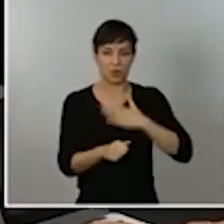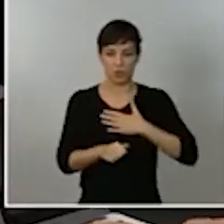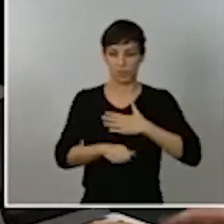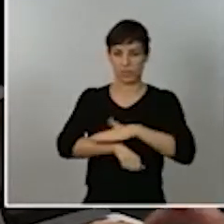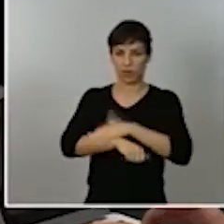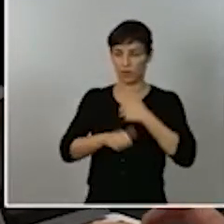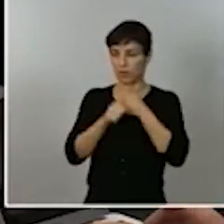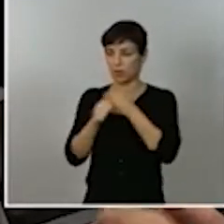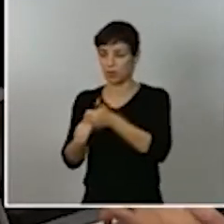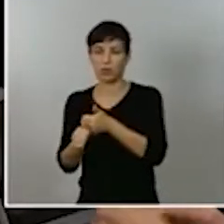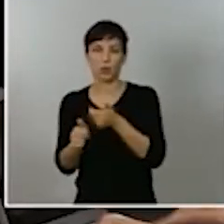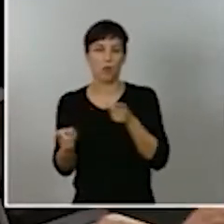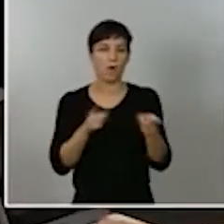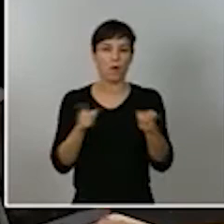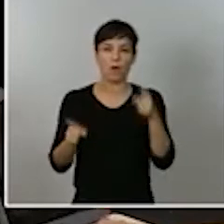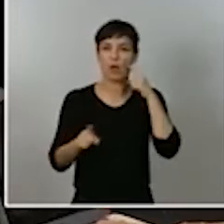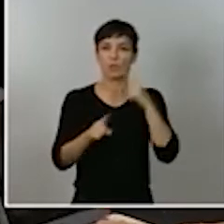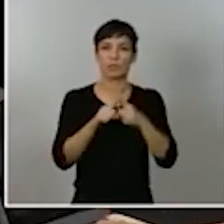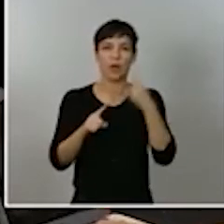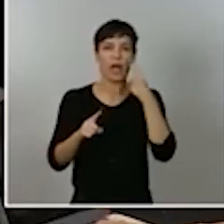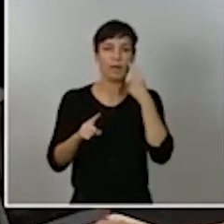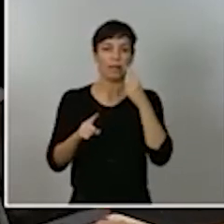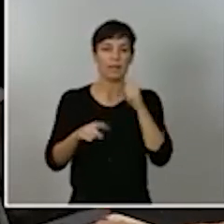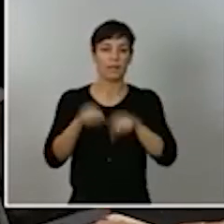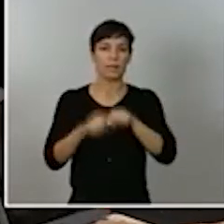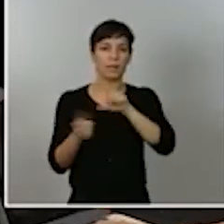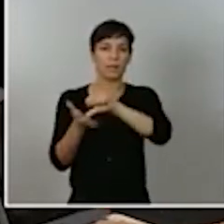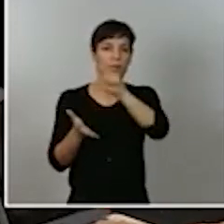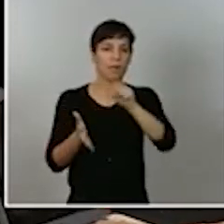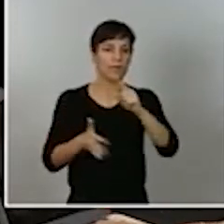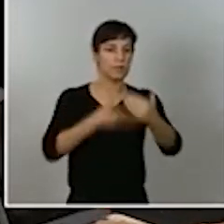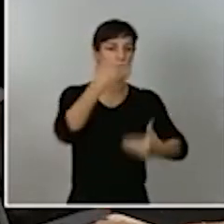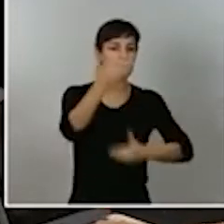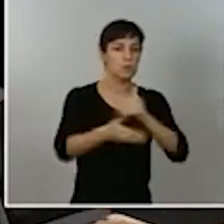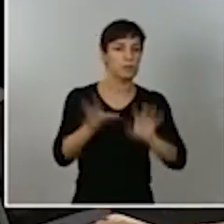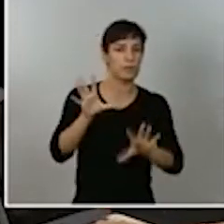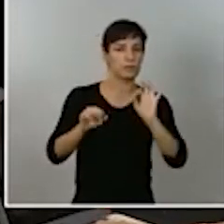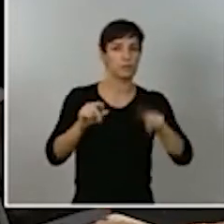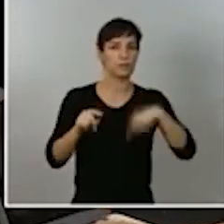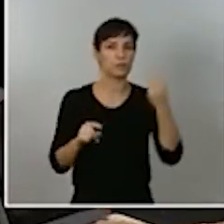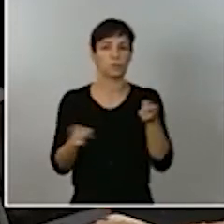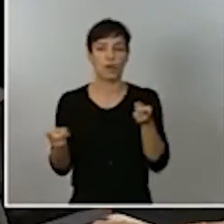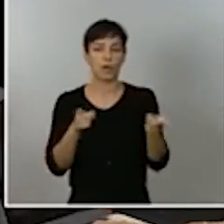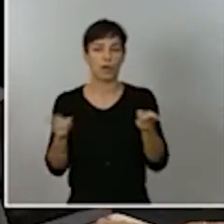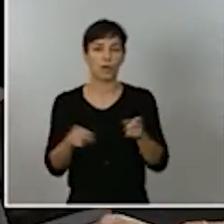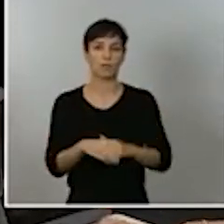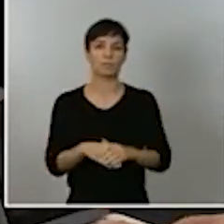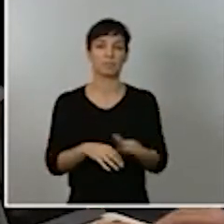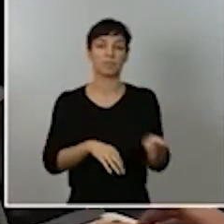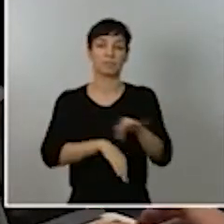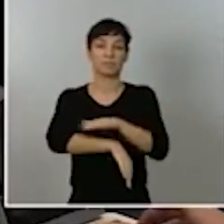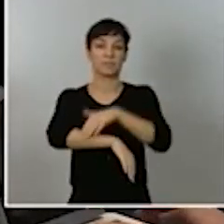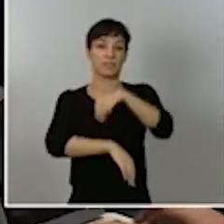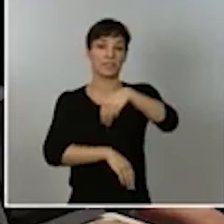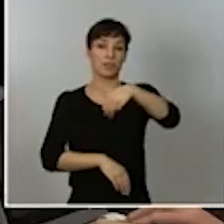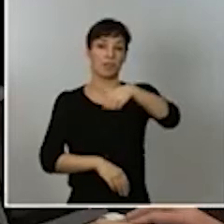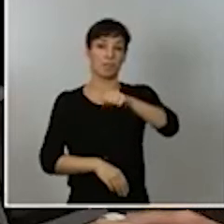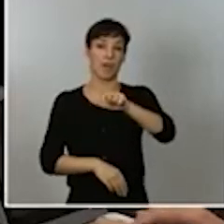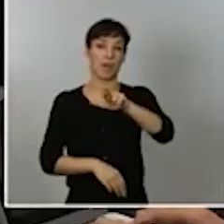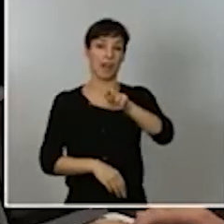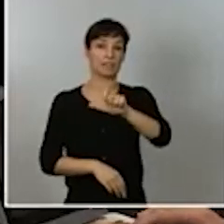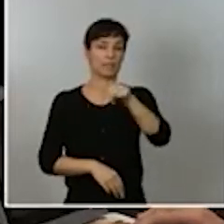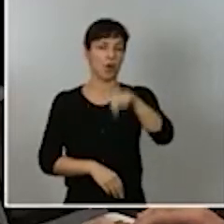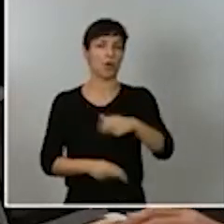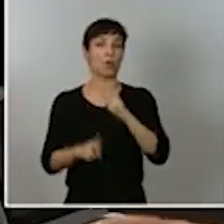avanzan las ciudades. Y para el ministro Grande Marlaska, quería preguntarle, hoy Vox ya ha confirmado que el próximo lunes que es